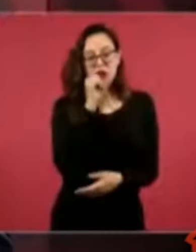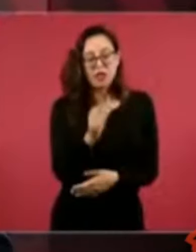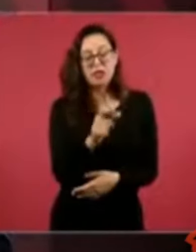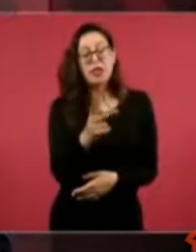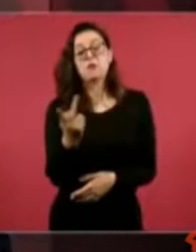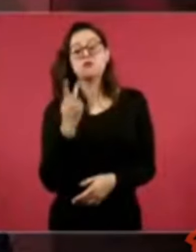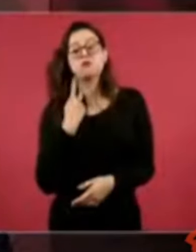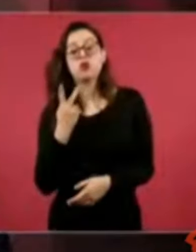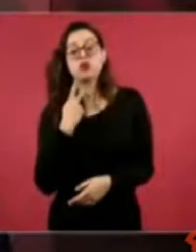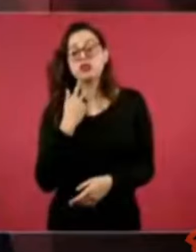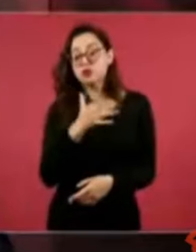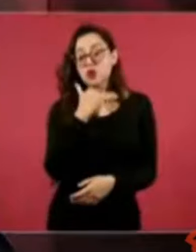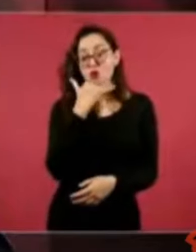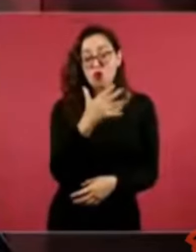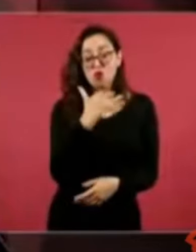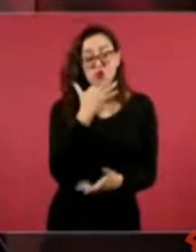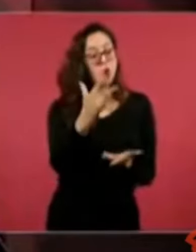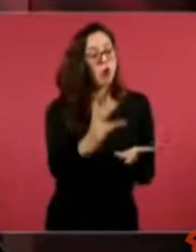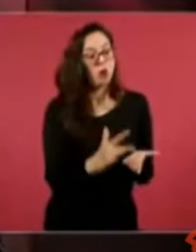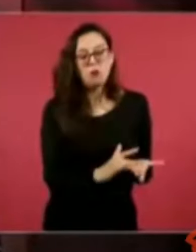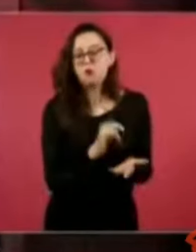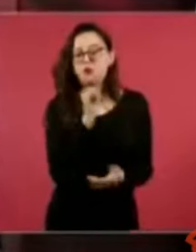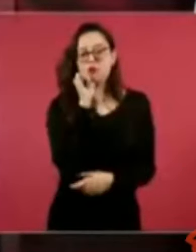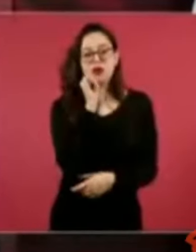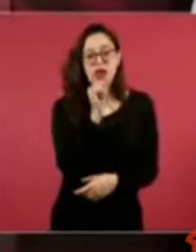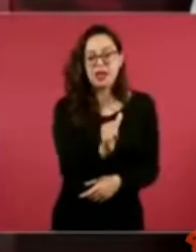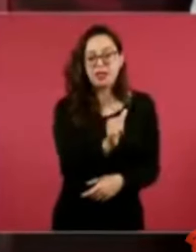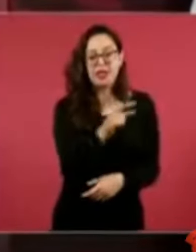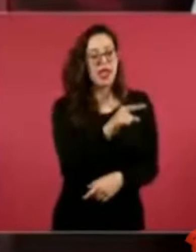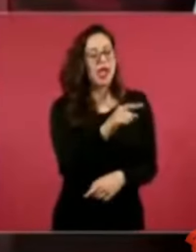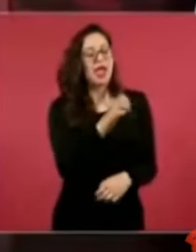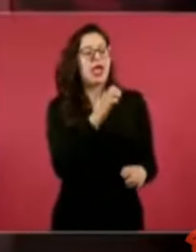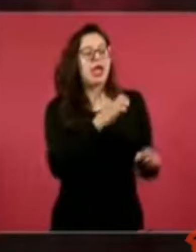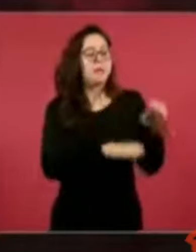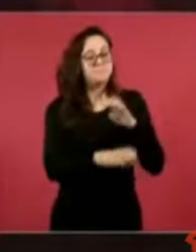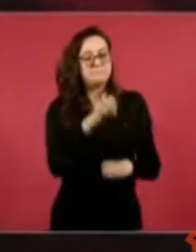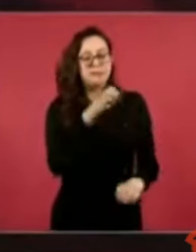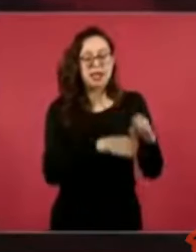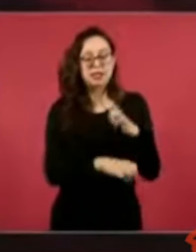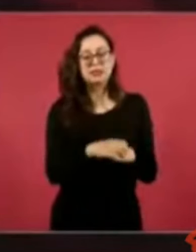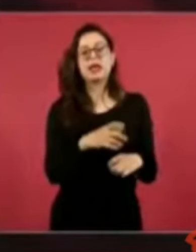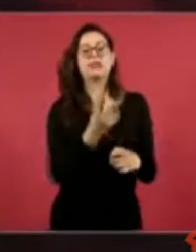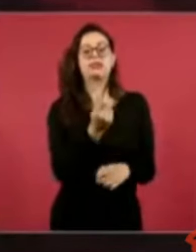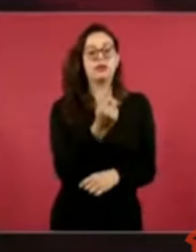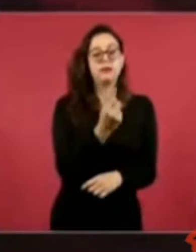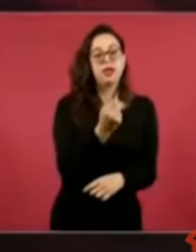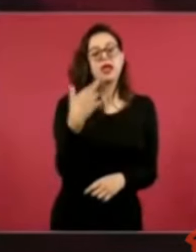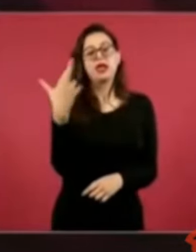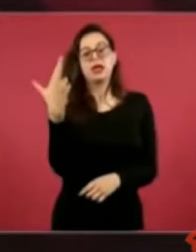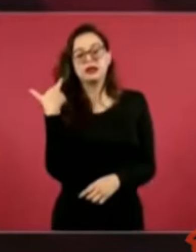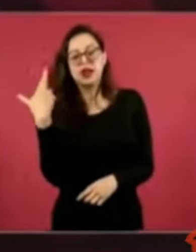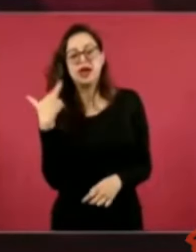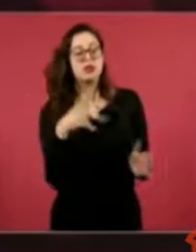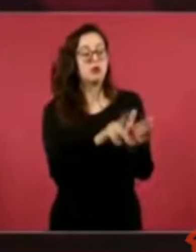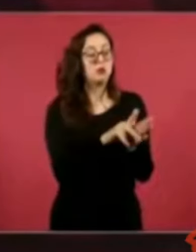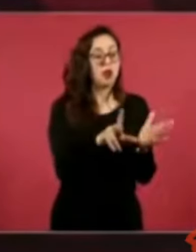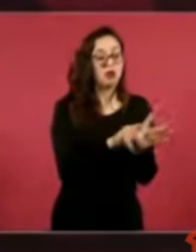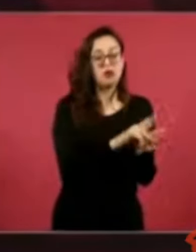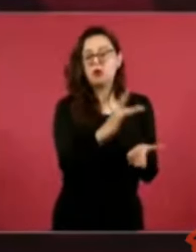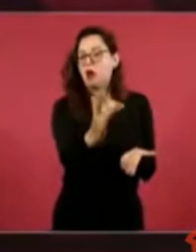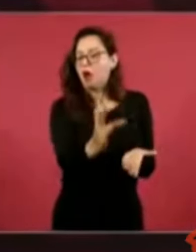cuello blanco, ni los dueños de los medios de comunicación que